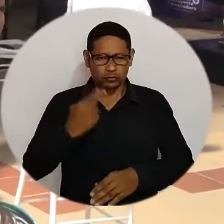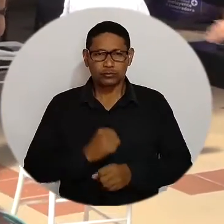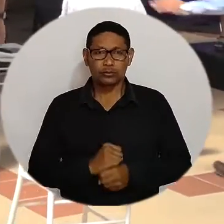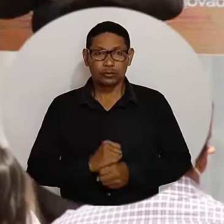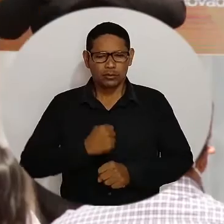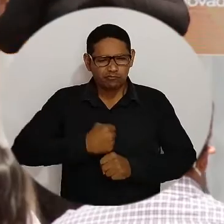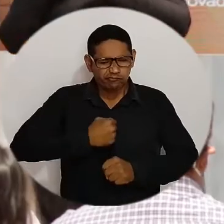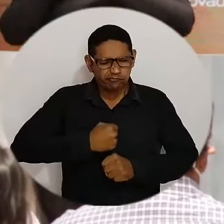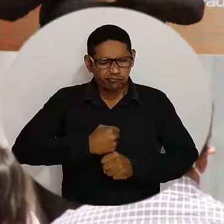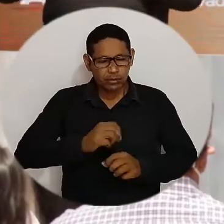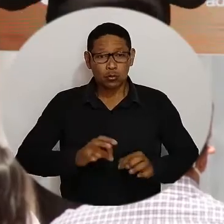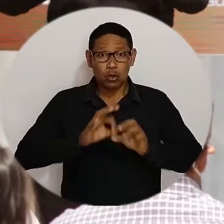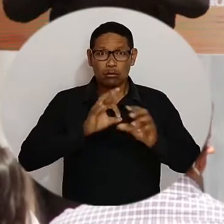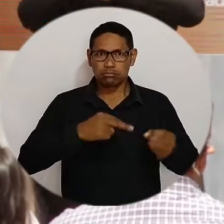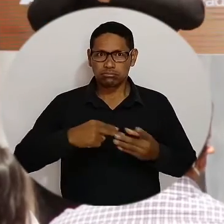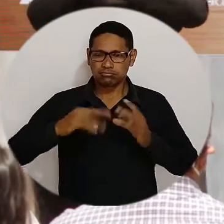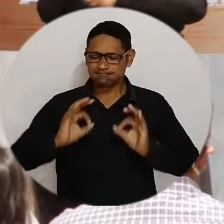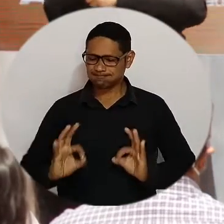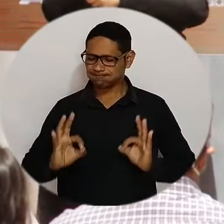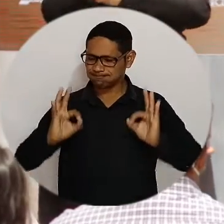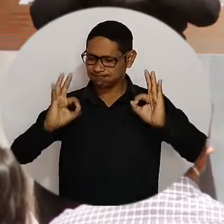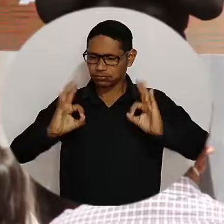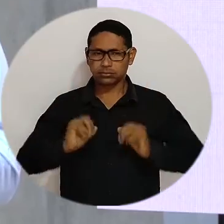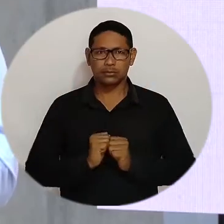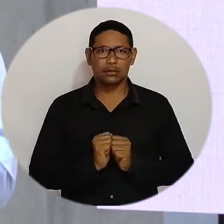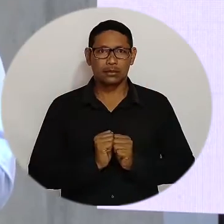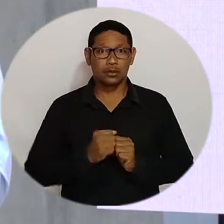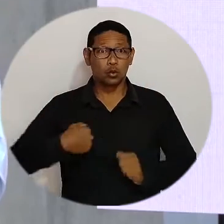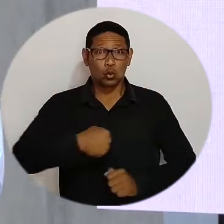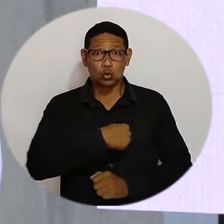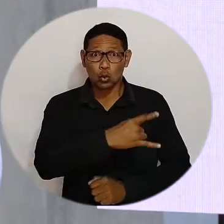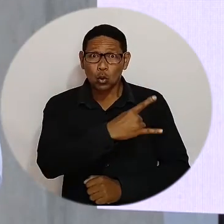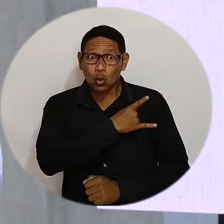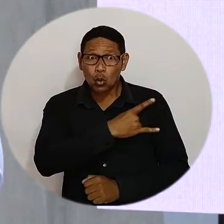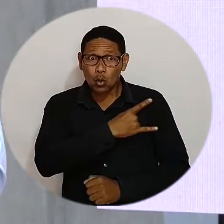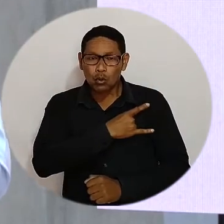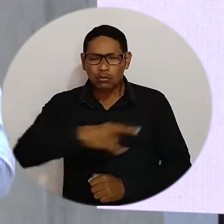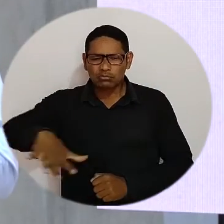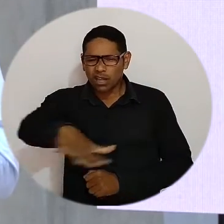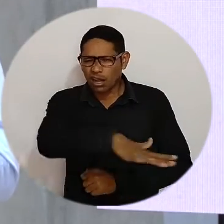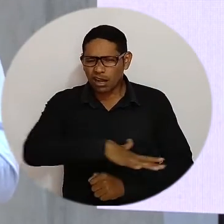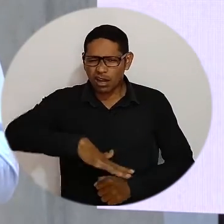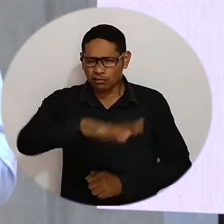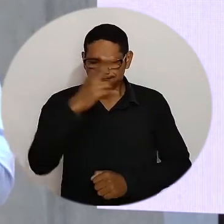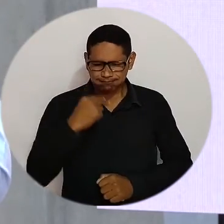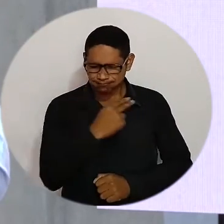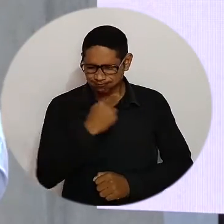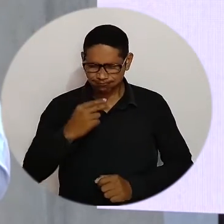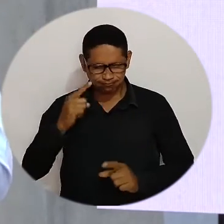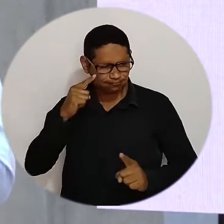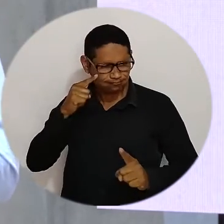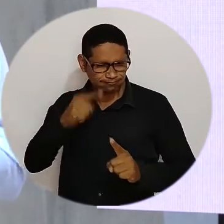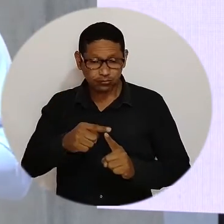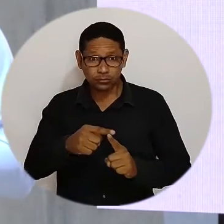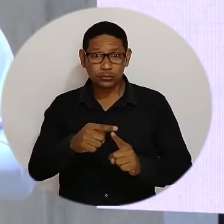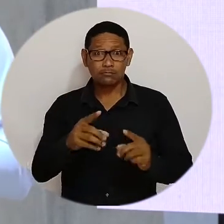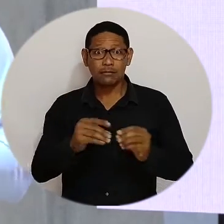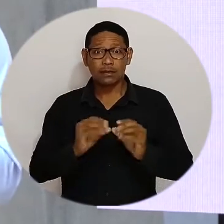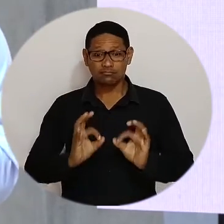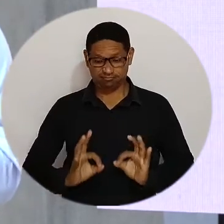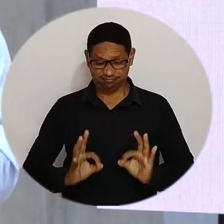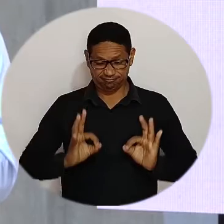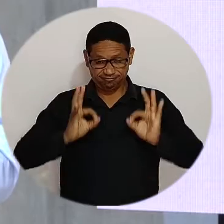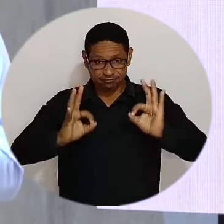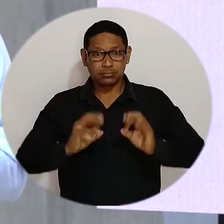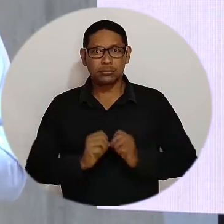por la calidad educativa sostenible. Somos una universidad comprometida con el territorio, comprometida con la calidad,